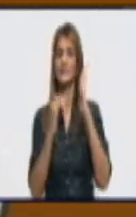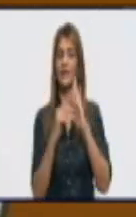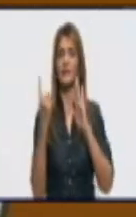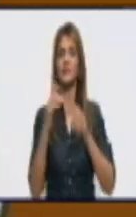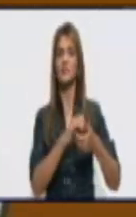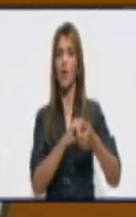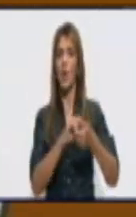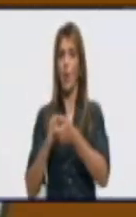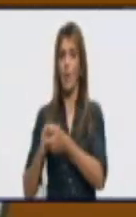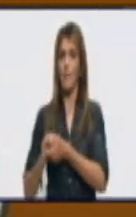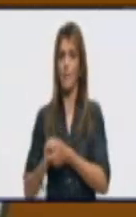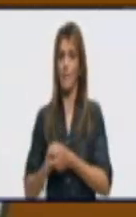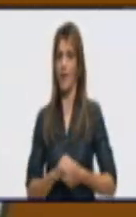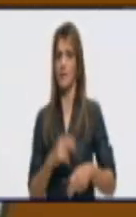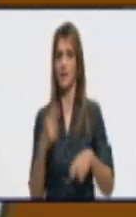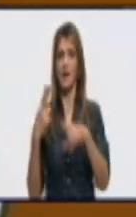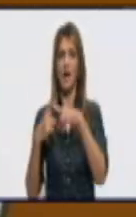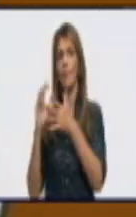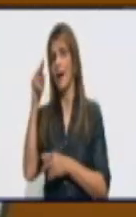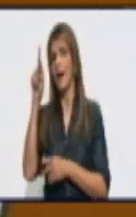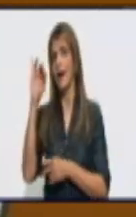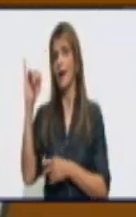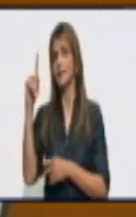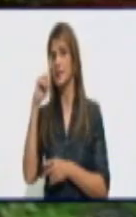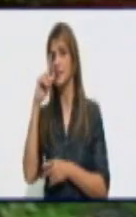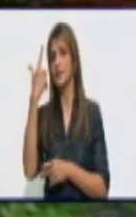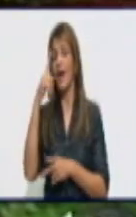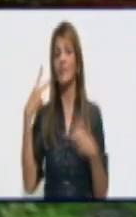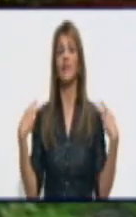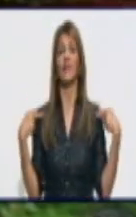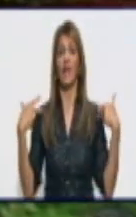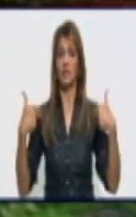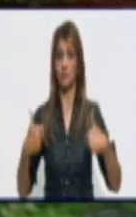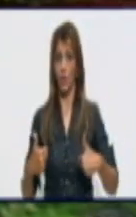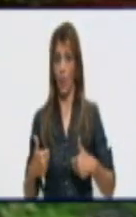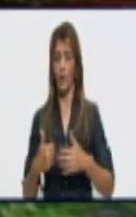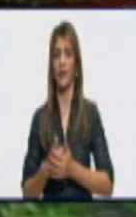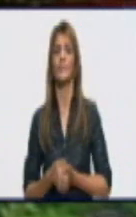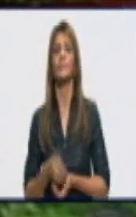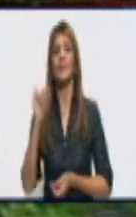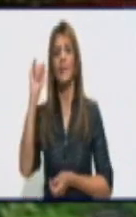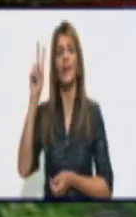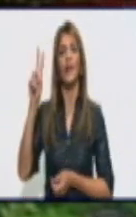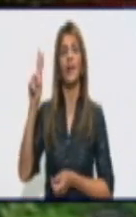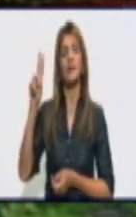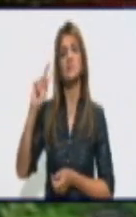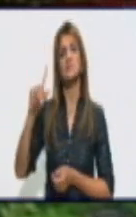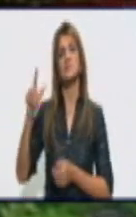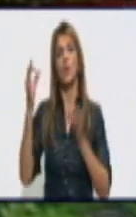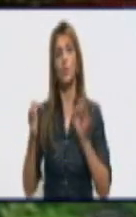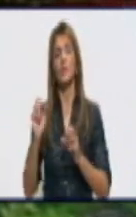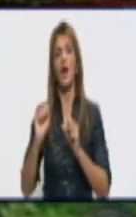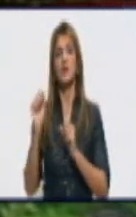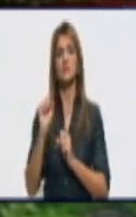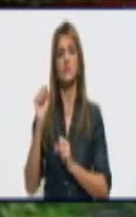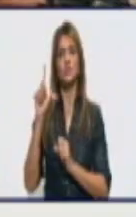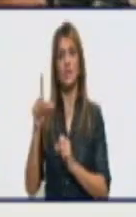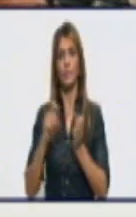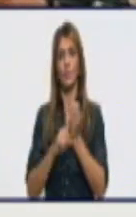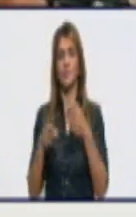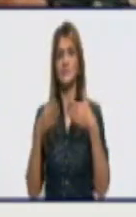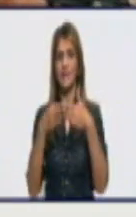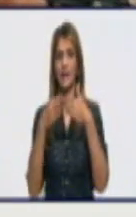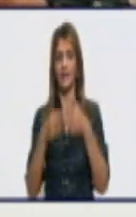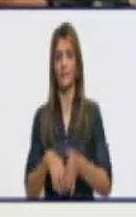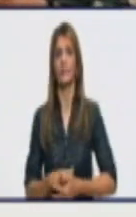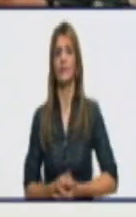Compañera Marina Contrera González, directora del Instituto Nacional de Seguridad Social en nuestra provincia de Granma. Marina, buenas tardes.